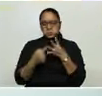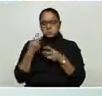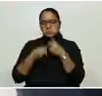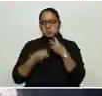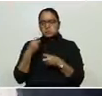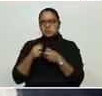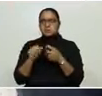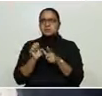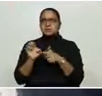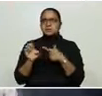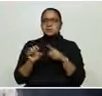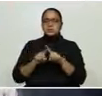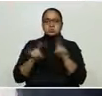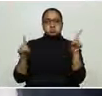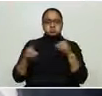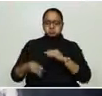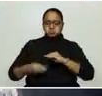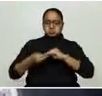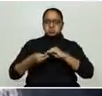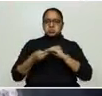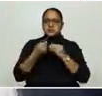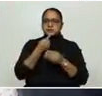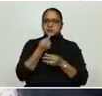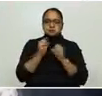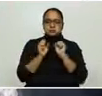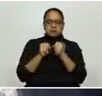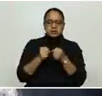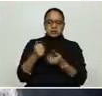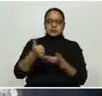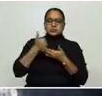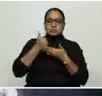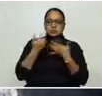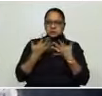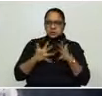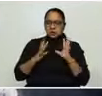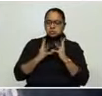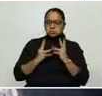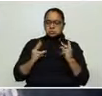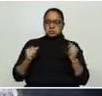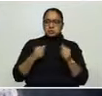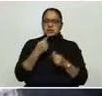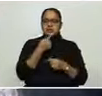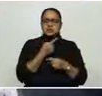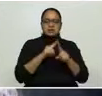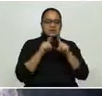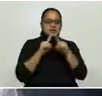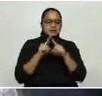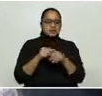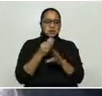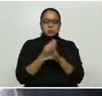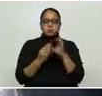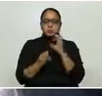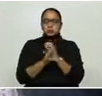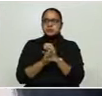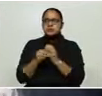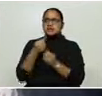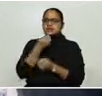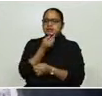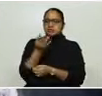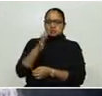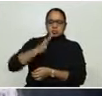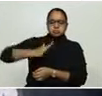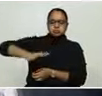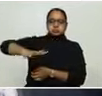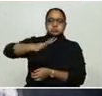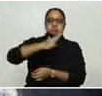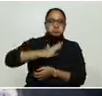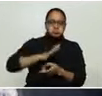tema. Sin embargo, ya sabemos que sí puede ayudarnos para todos los procesos de desinfección de las superficies, de los ambientes, para